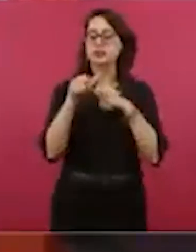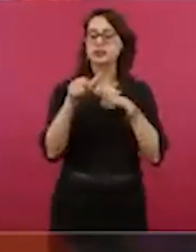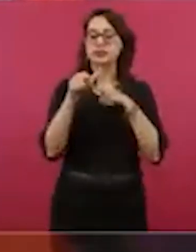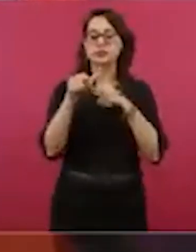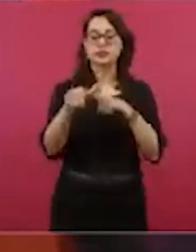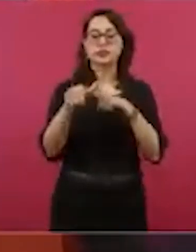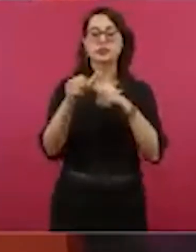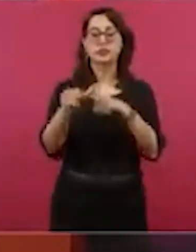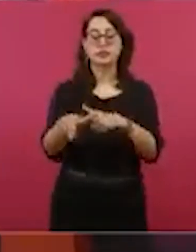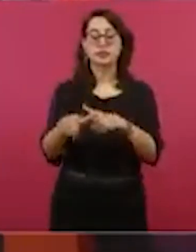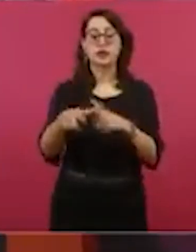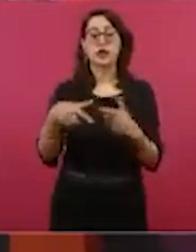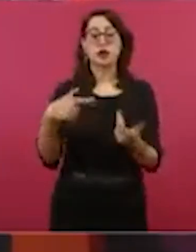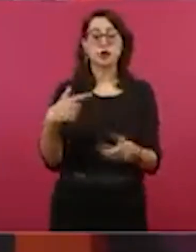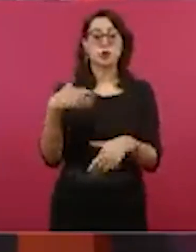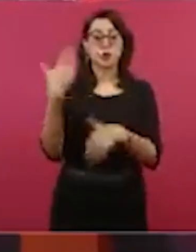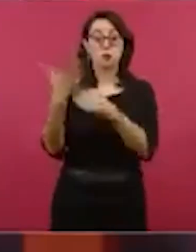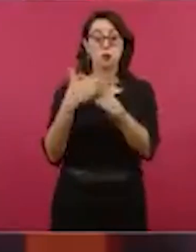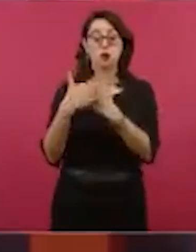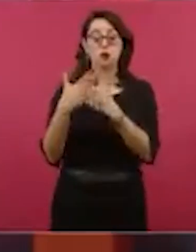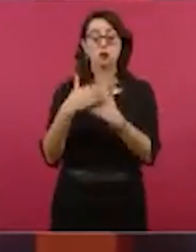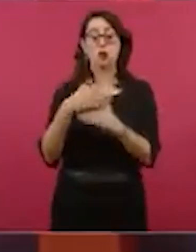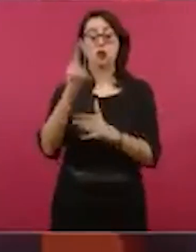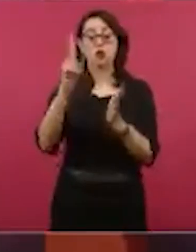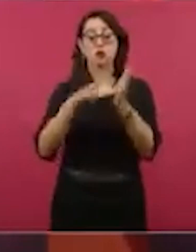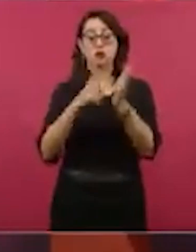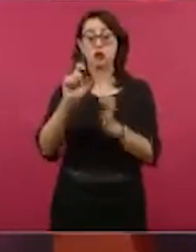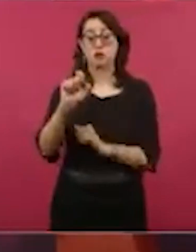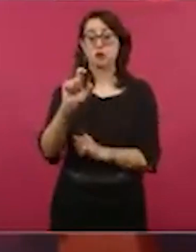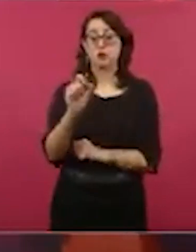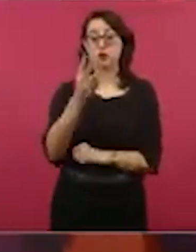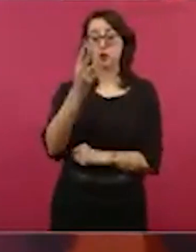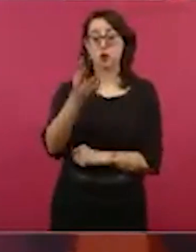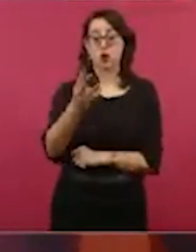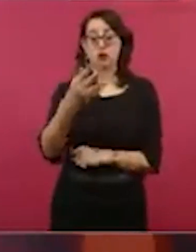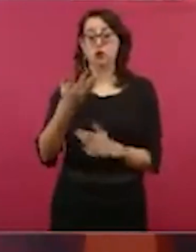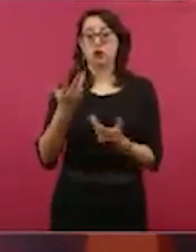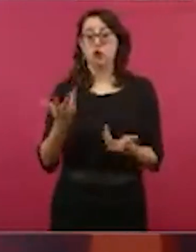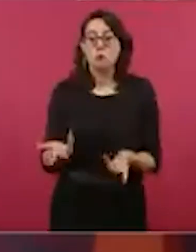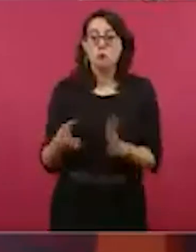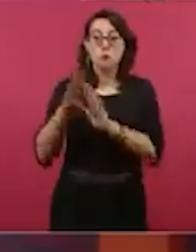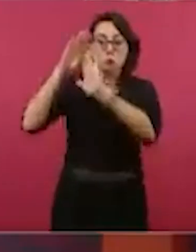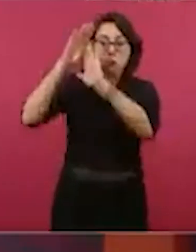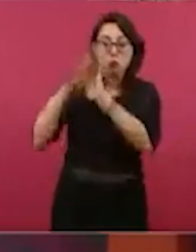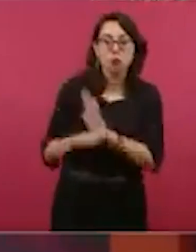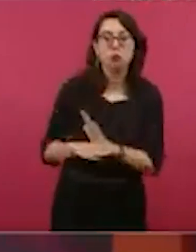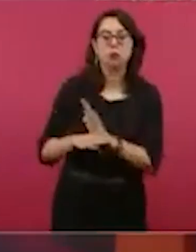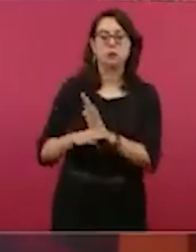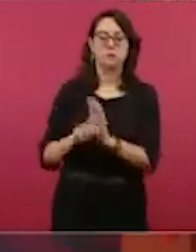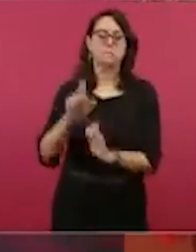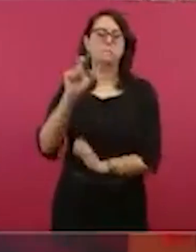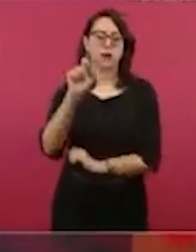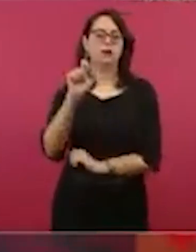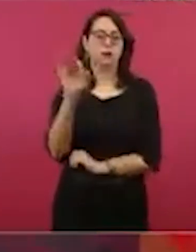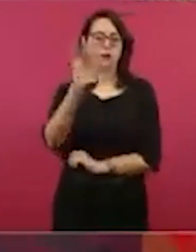terminar el gobierno alrededor del 20%